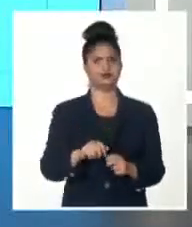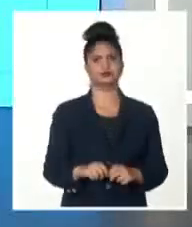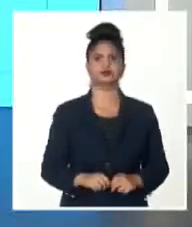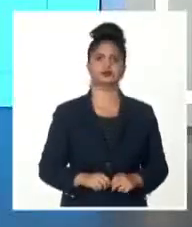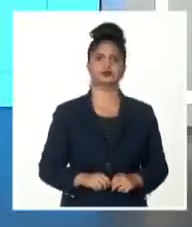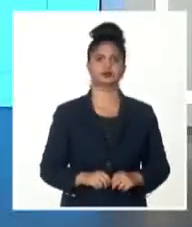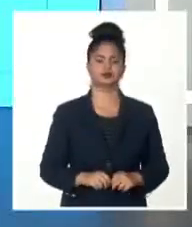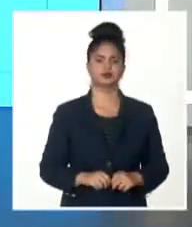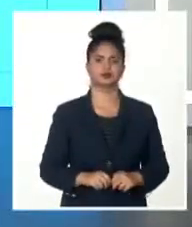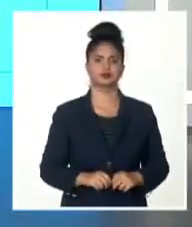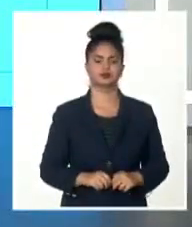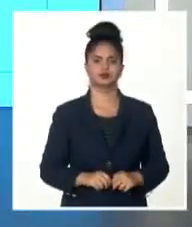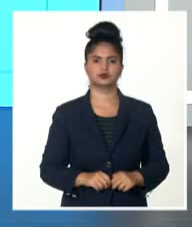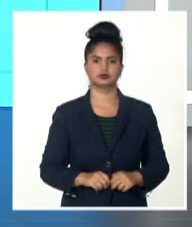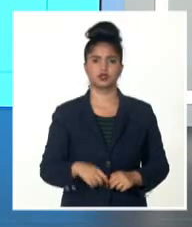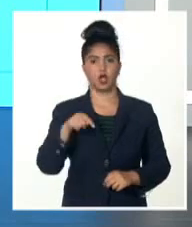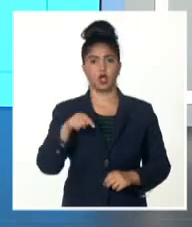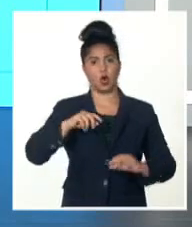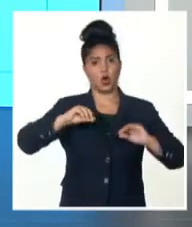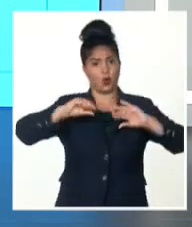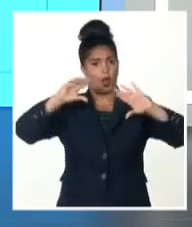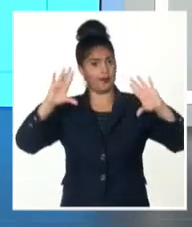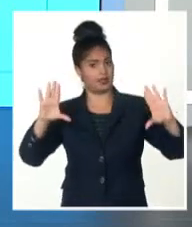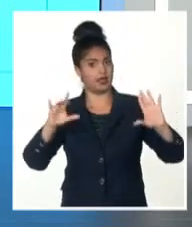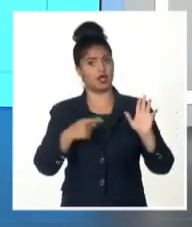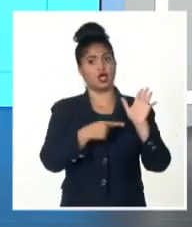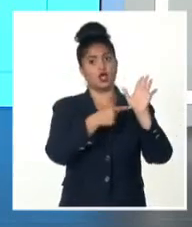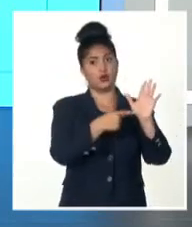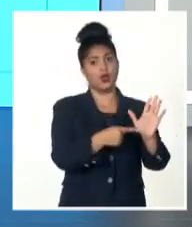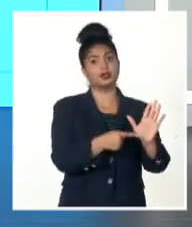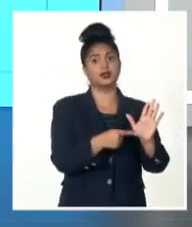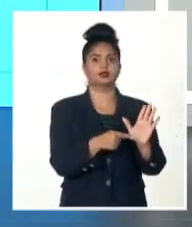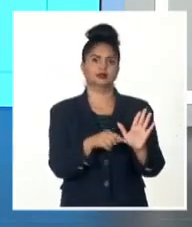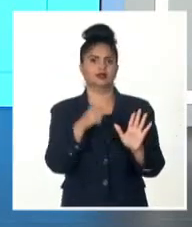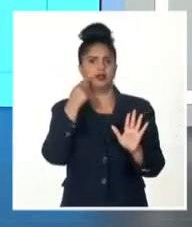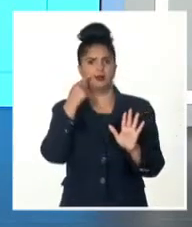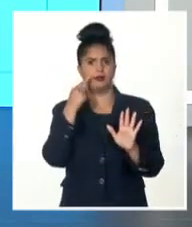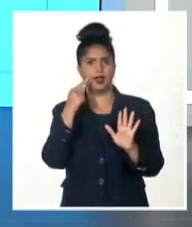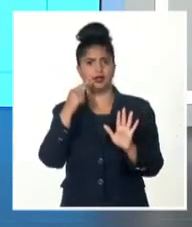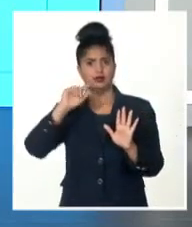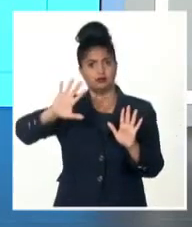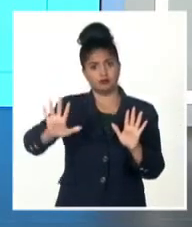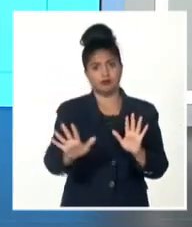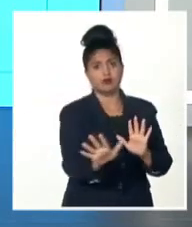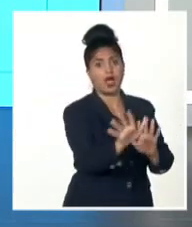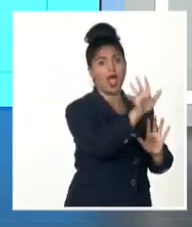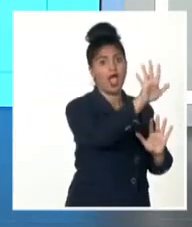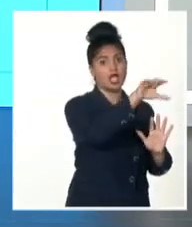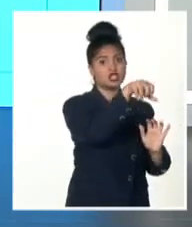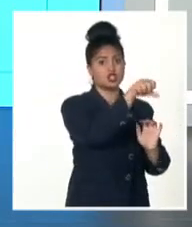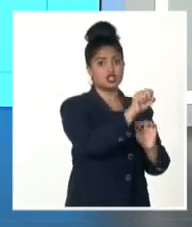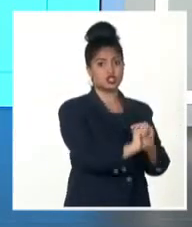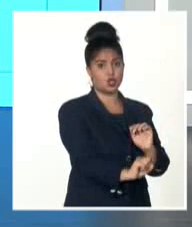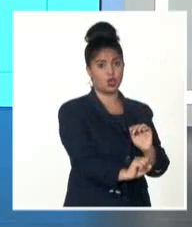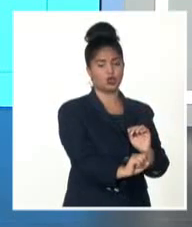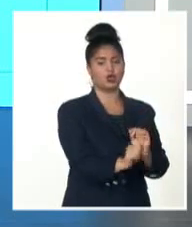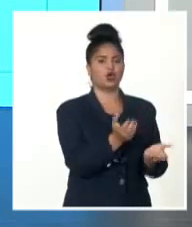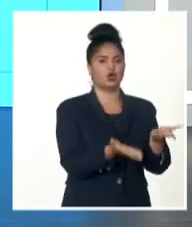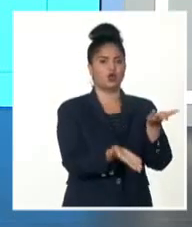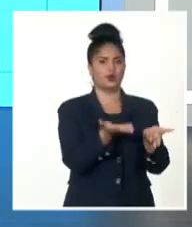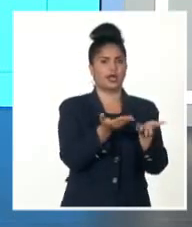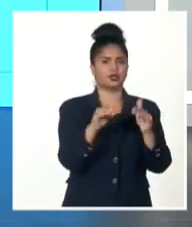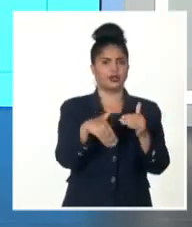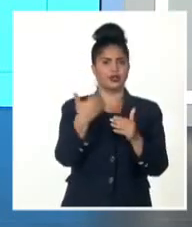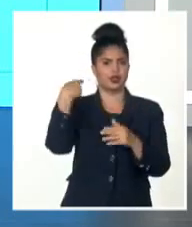modelos de pronósticos durante la mañana de hoy han mostrado una tendencia a un movimiento algo más hacia el sur de lo que lo hacía durante el día de ayer, cuando muchos todavía